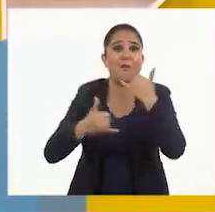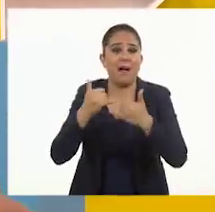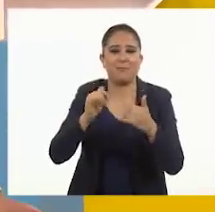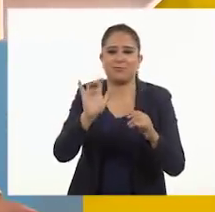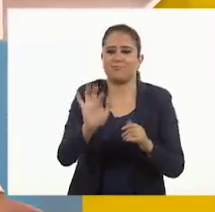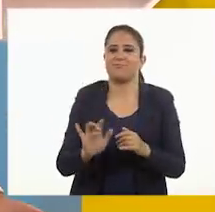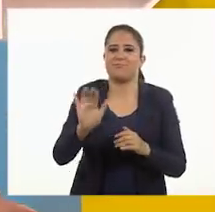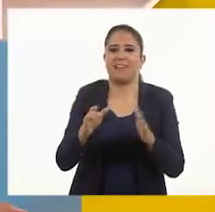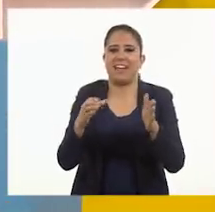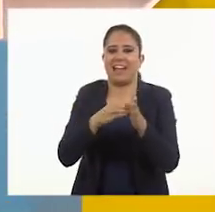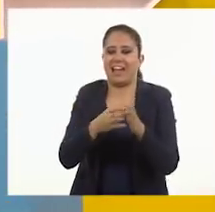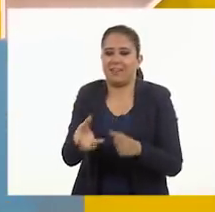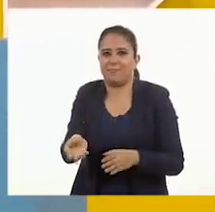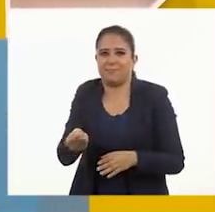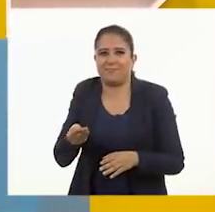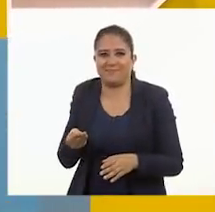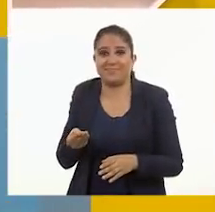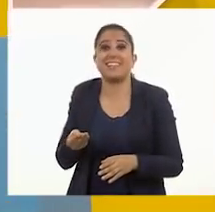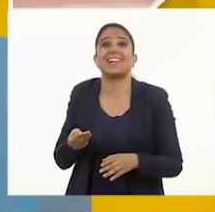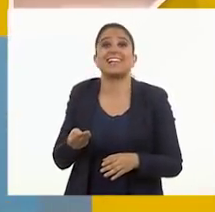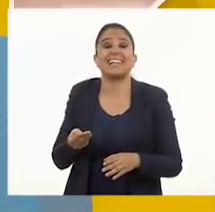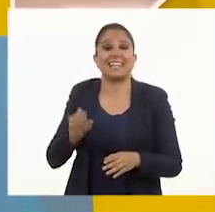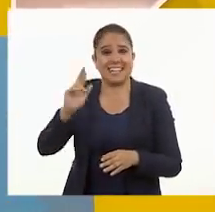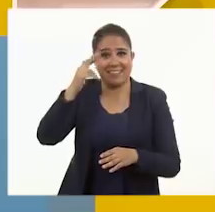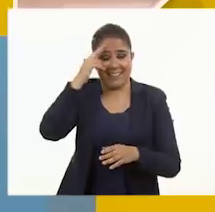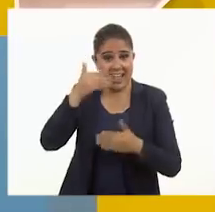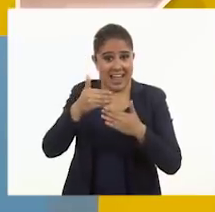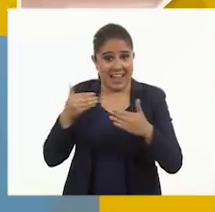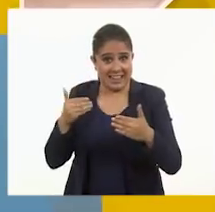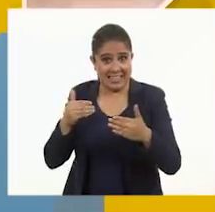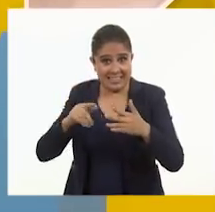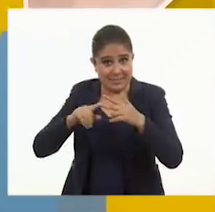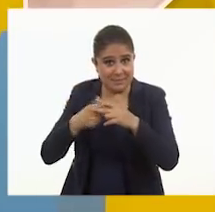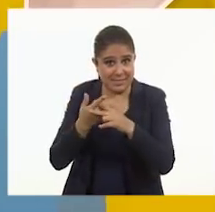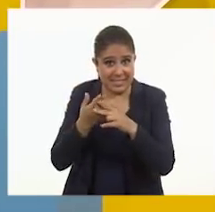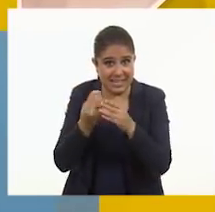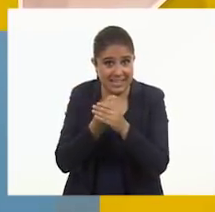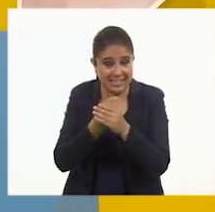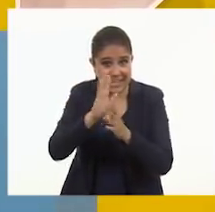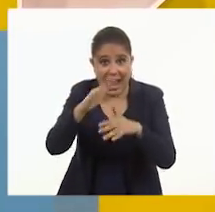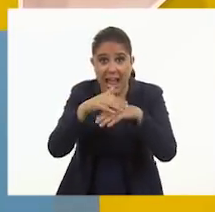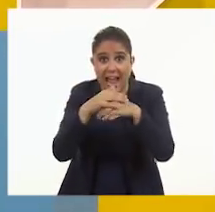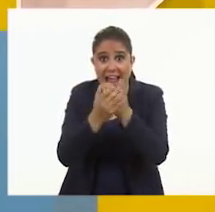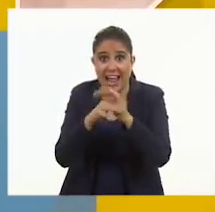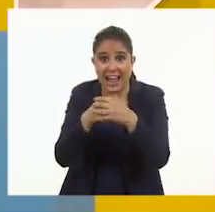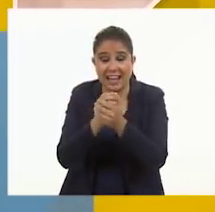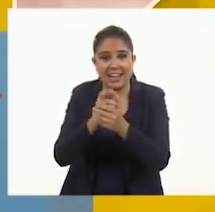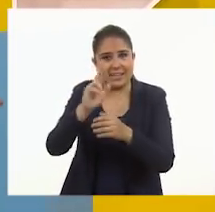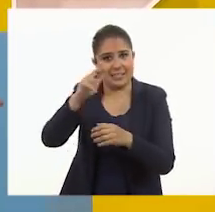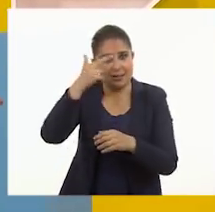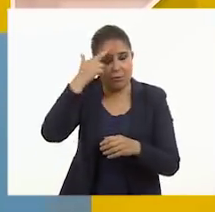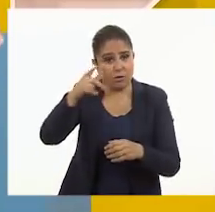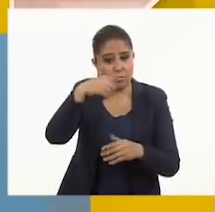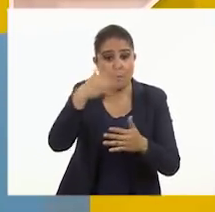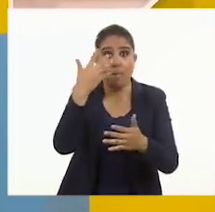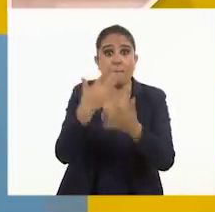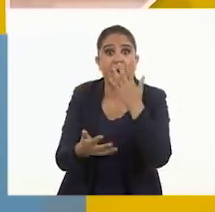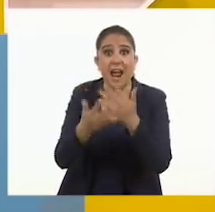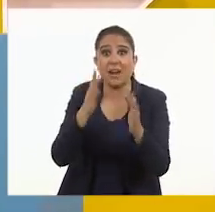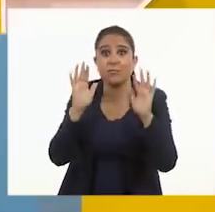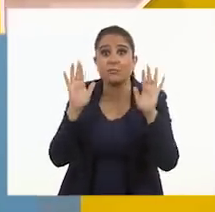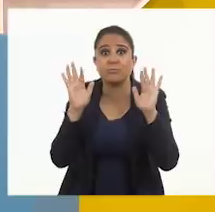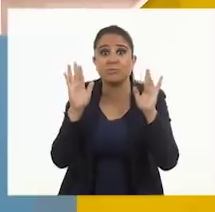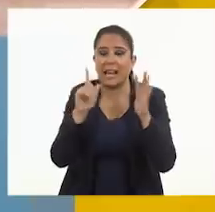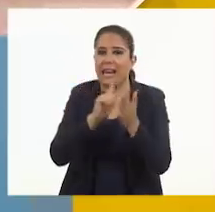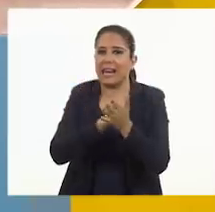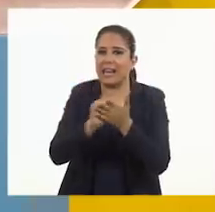cajero, ¿qué tal suena? Pero antes de comenzar la clase, ¿ya se lavaron las manos? Recuerden que debemos tener las manos limpias todo